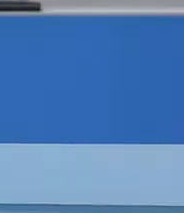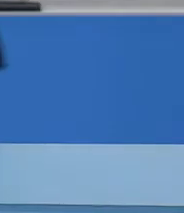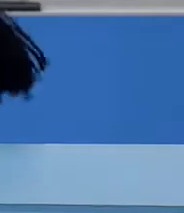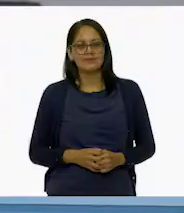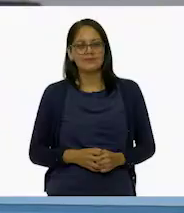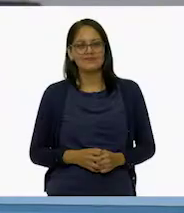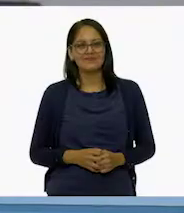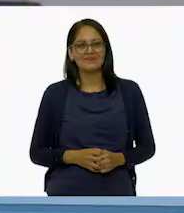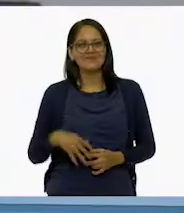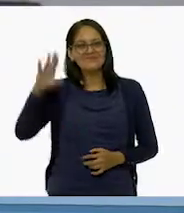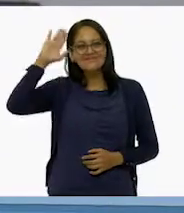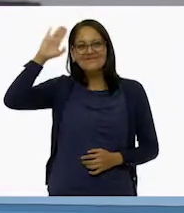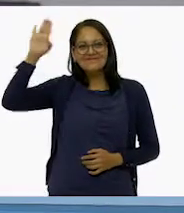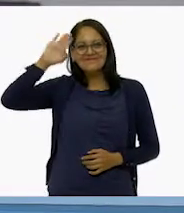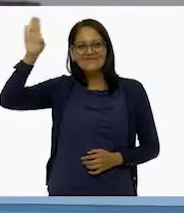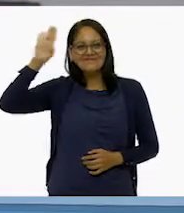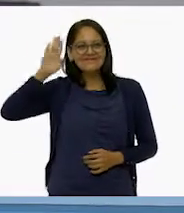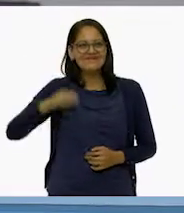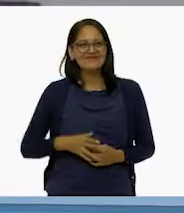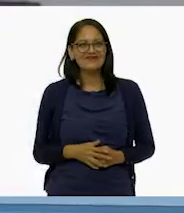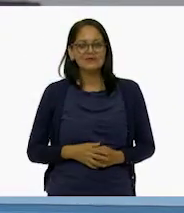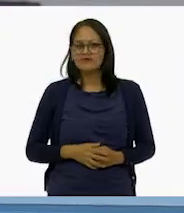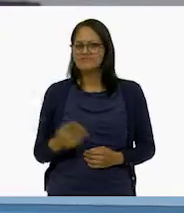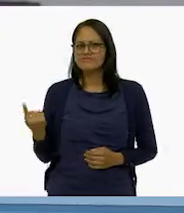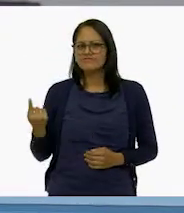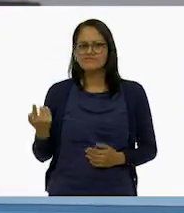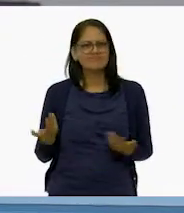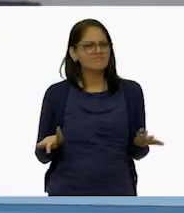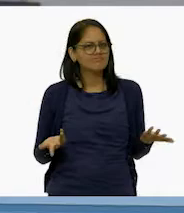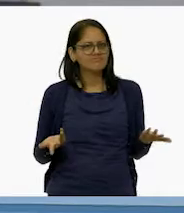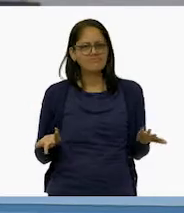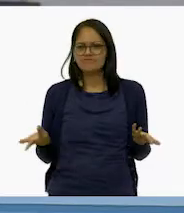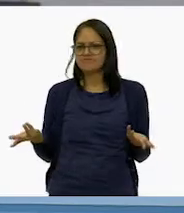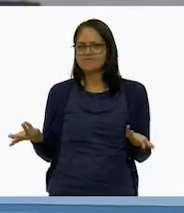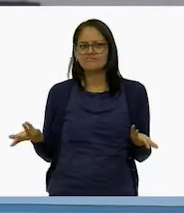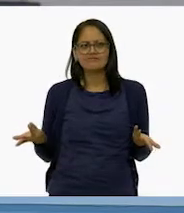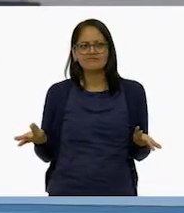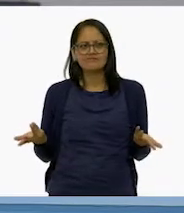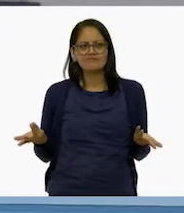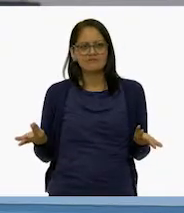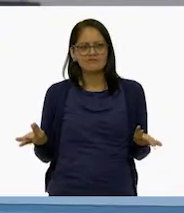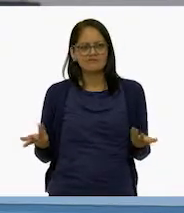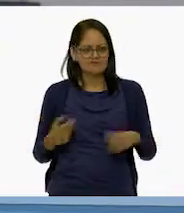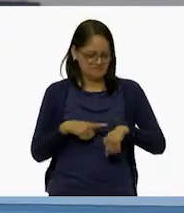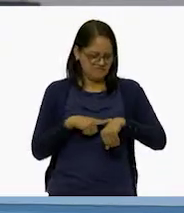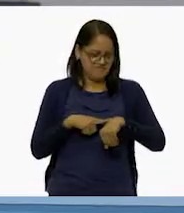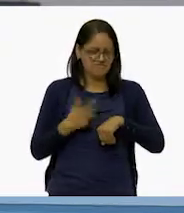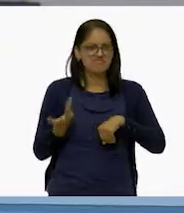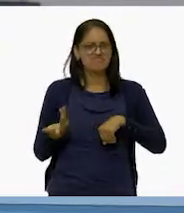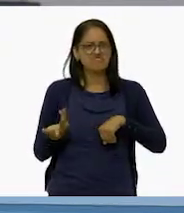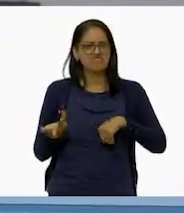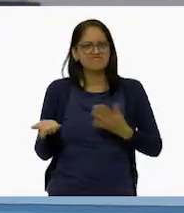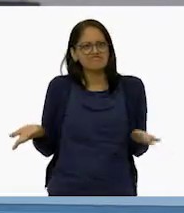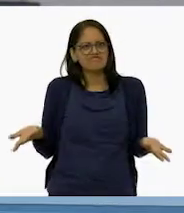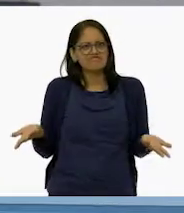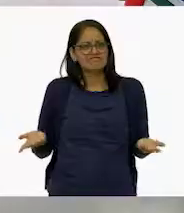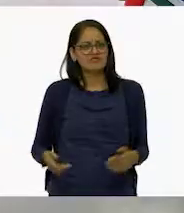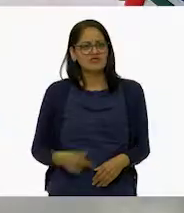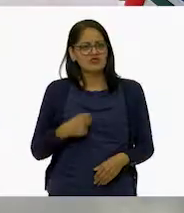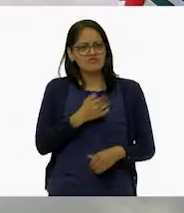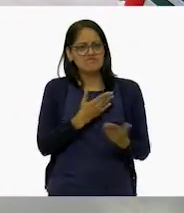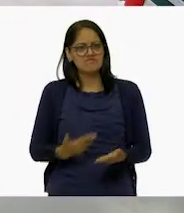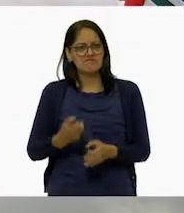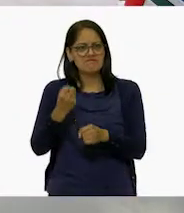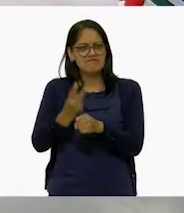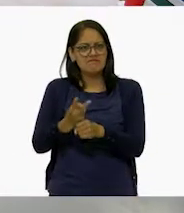¡Hola, hola! ¿Eh? ¿Eh? ¡Uy! ¡Uf! ¡Llegué muy